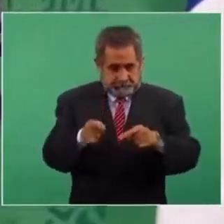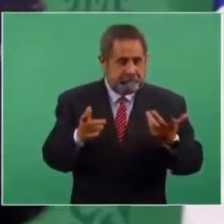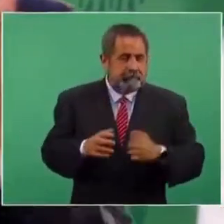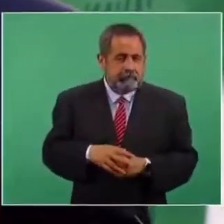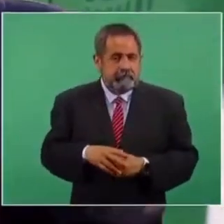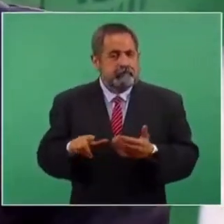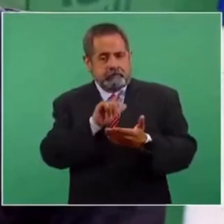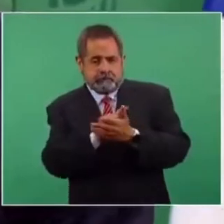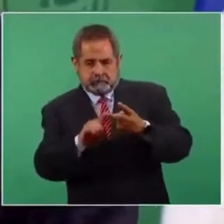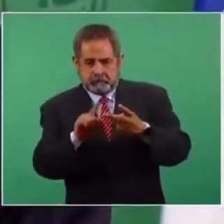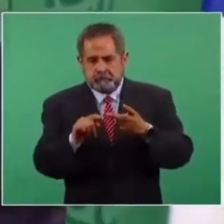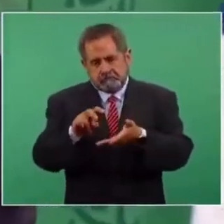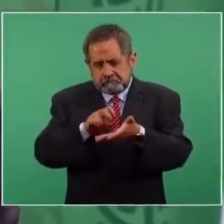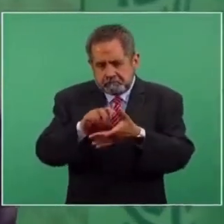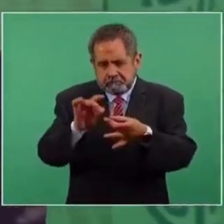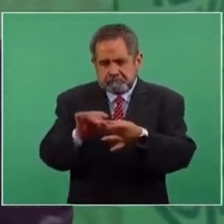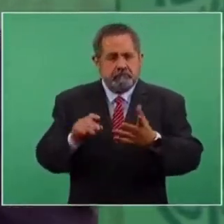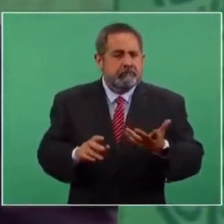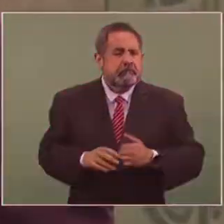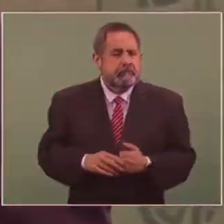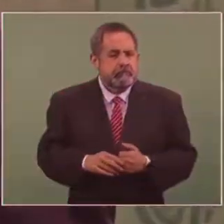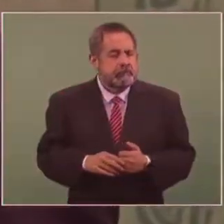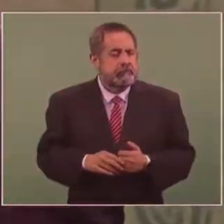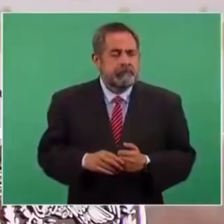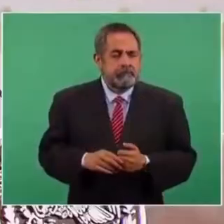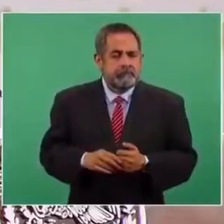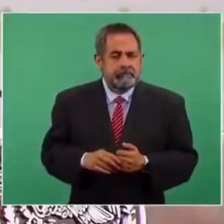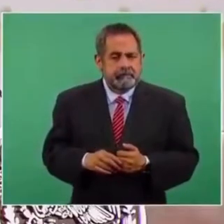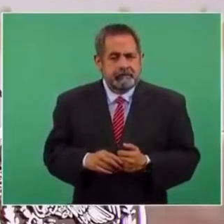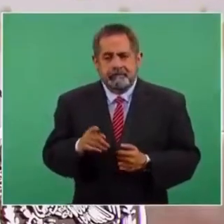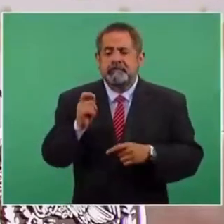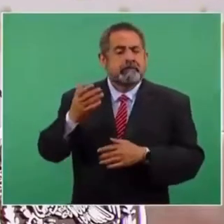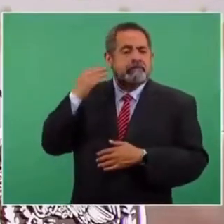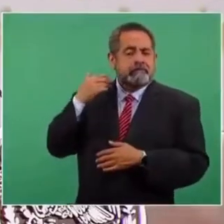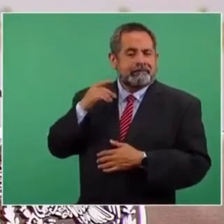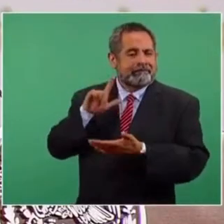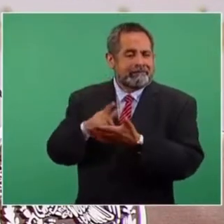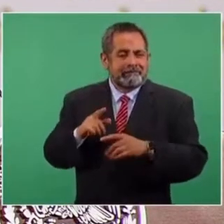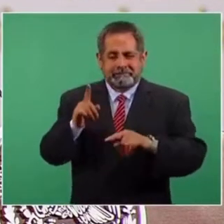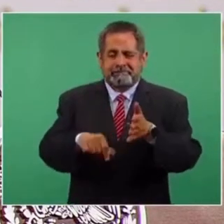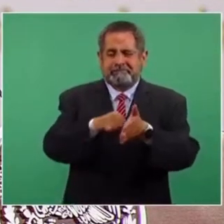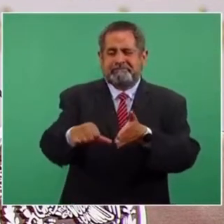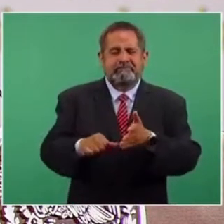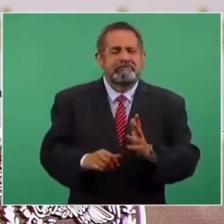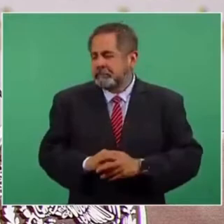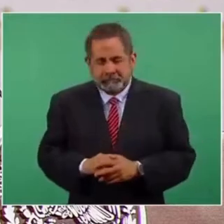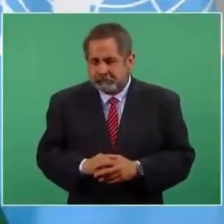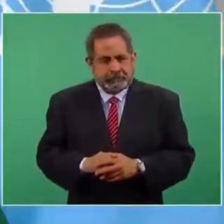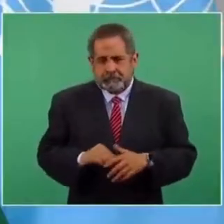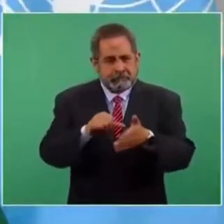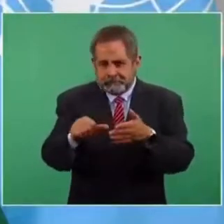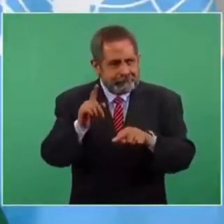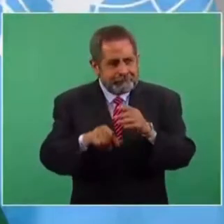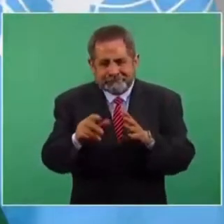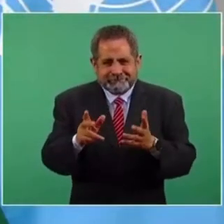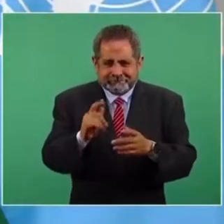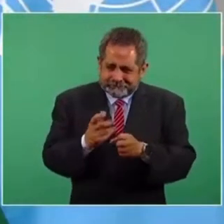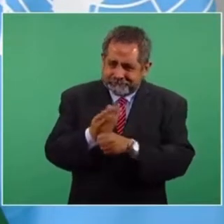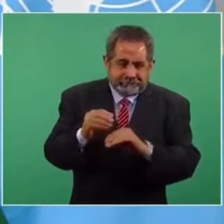secundarias que no tienen que ver con derogar la reforma energética,